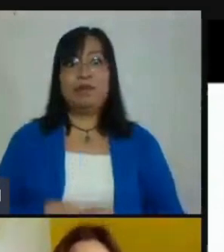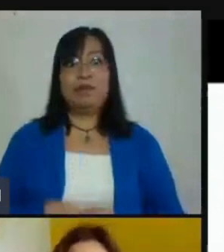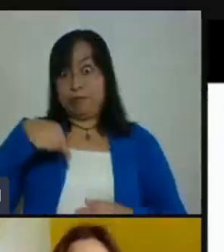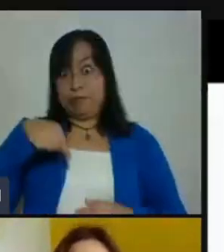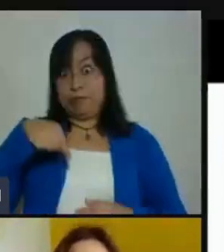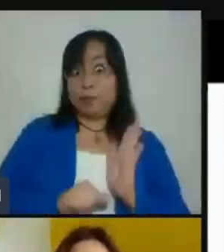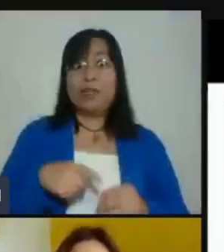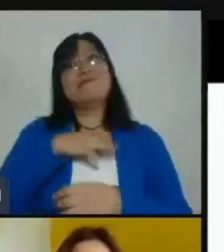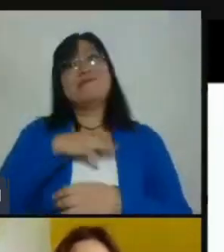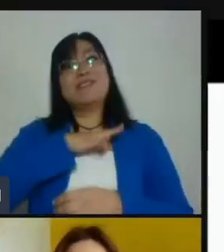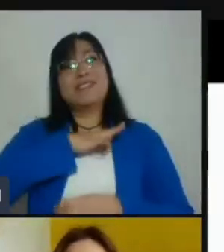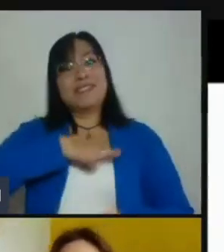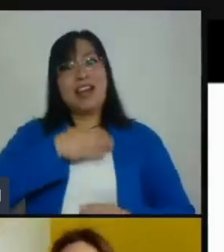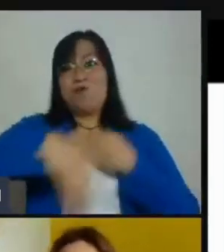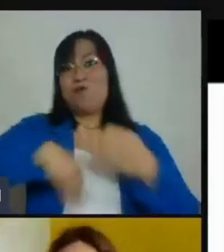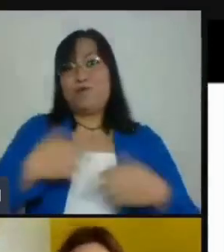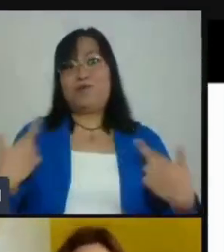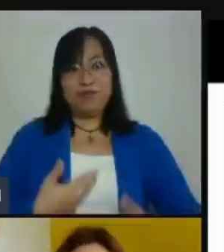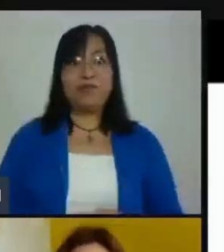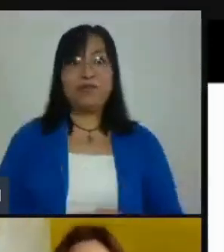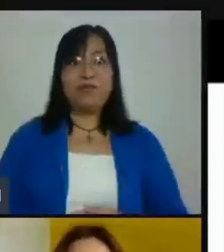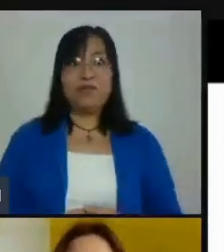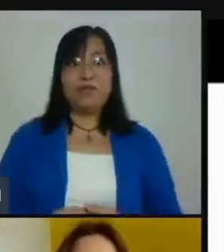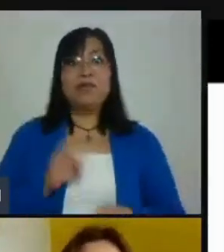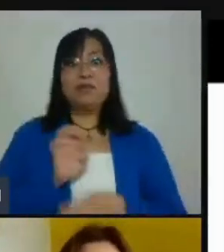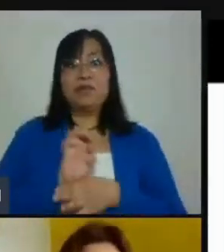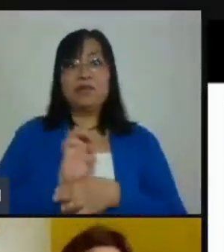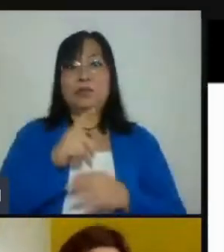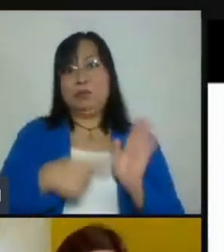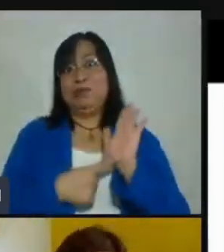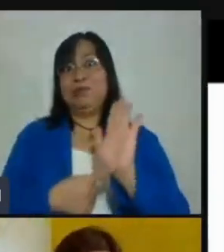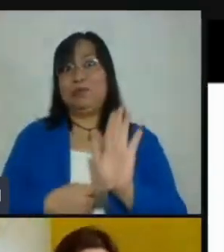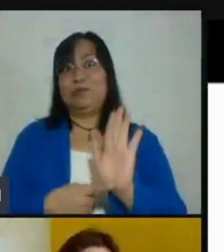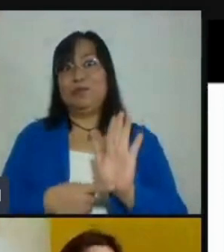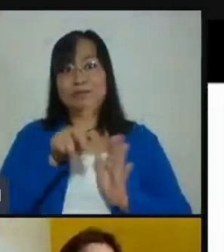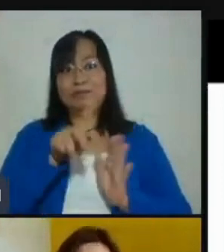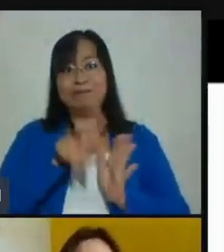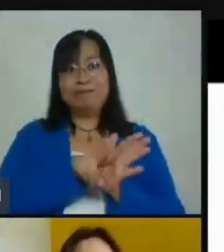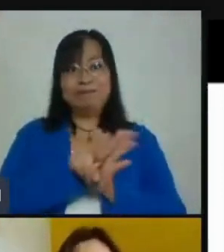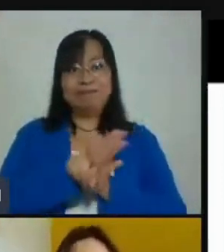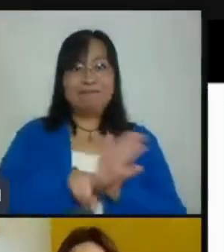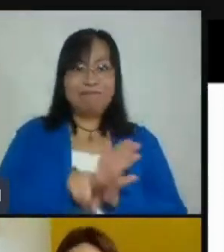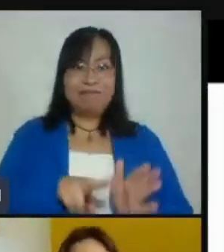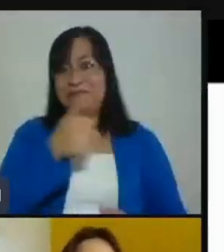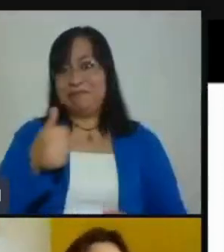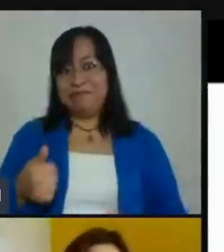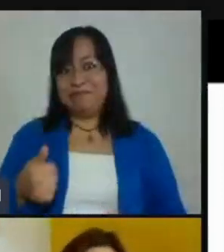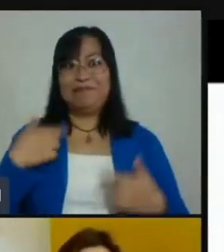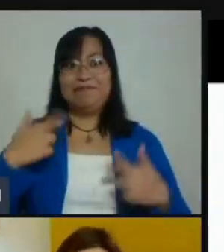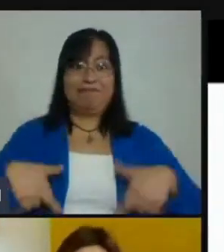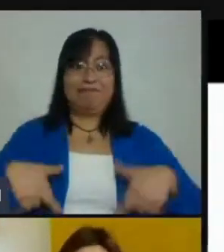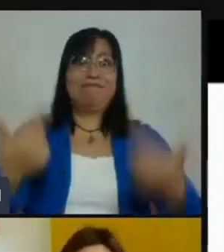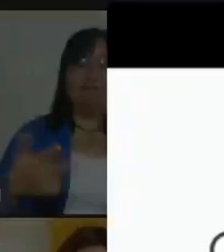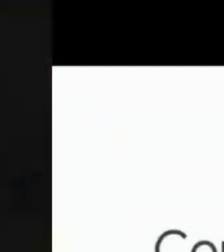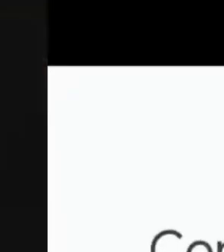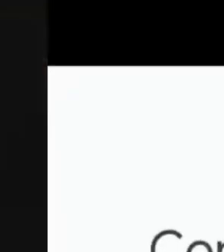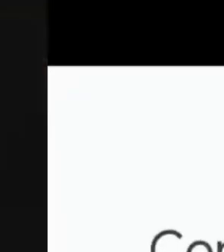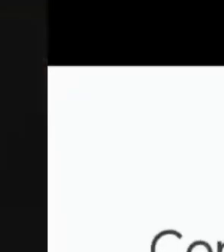en el cual, pues, demostramos este amor por ustedes. Entonces, Nay, ¿nos puedes?